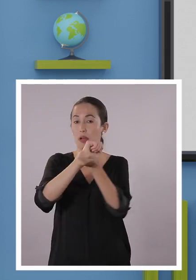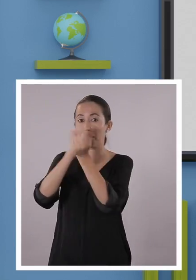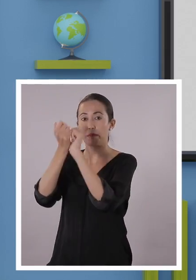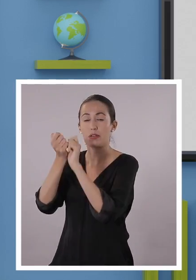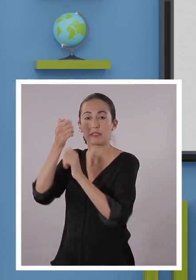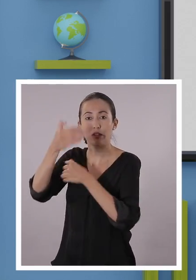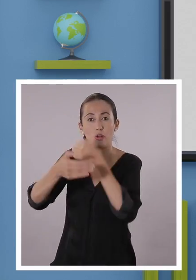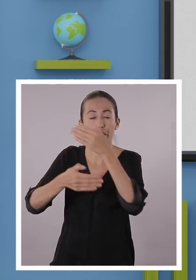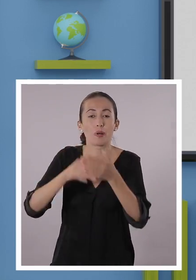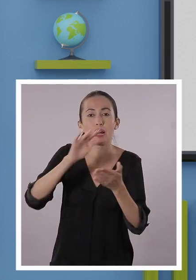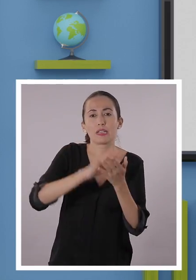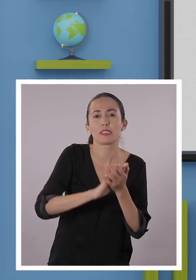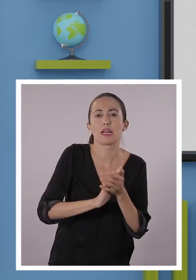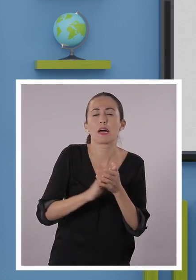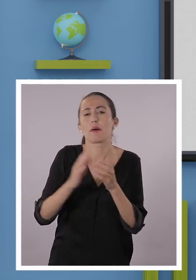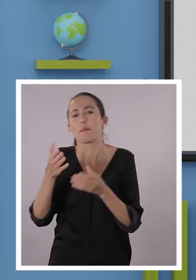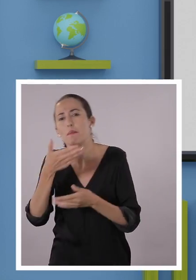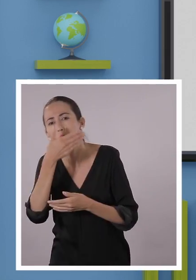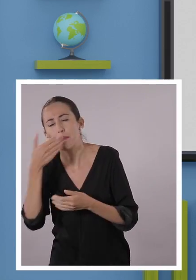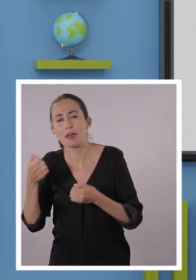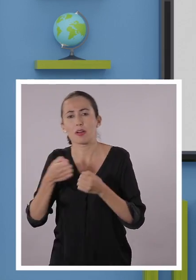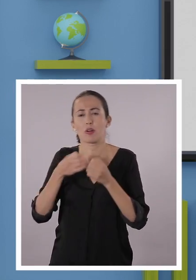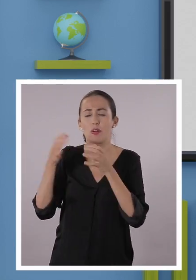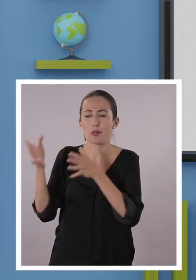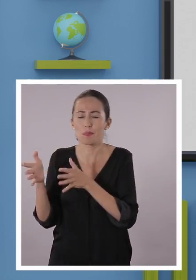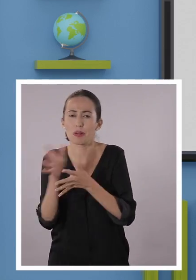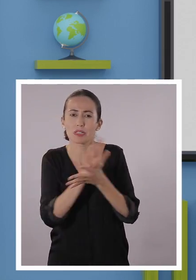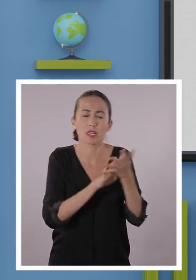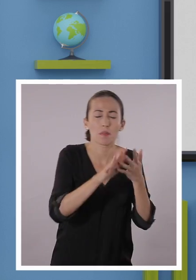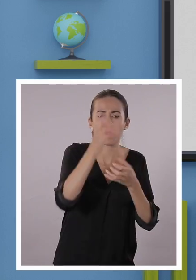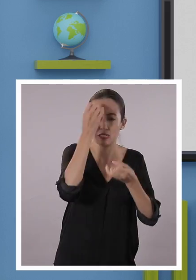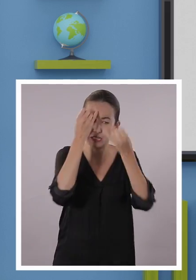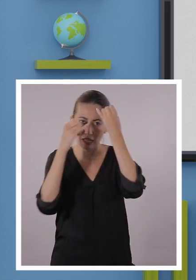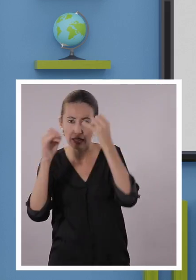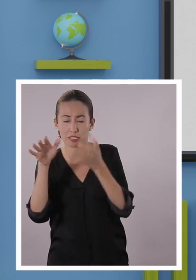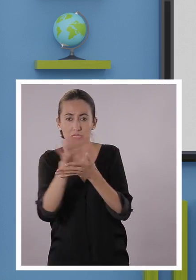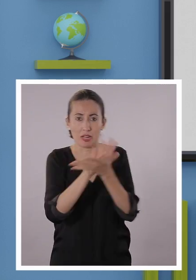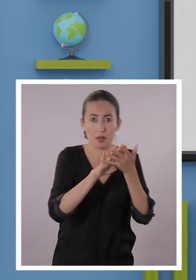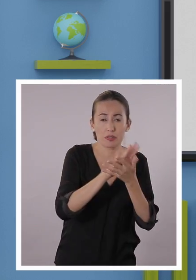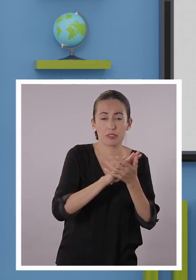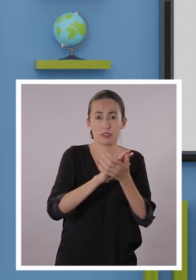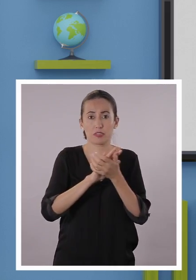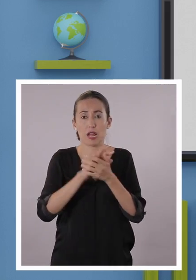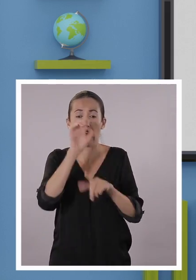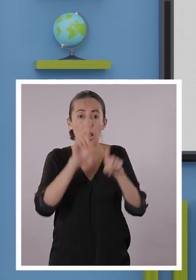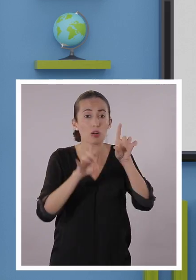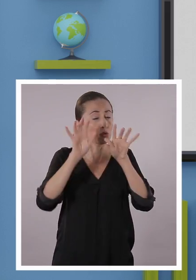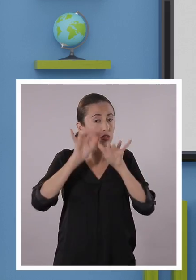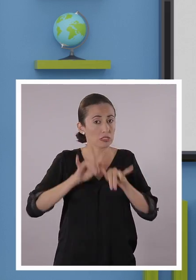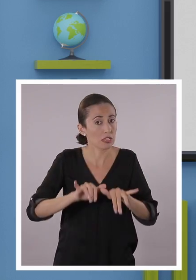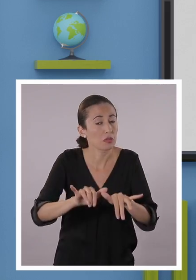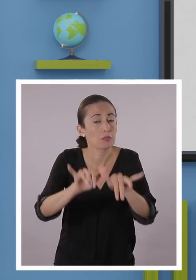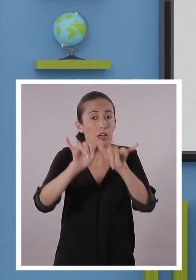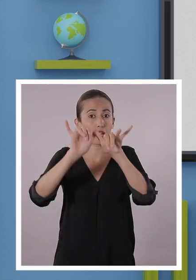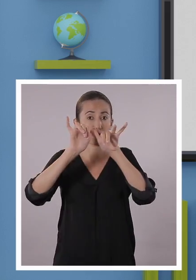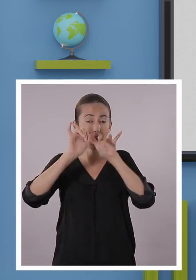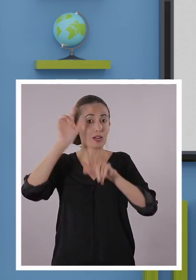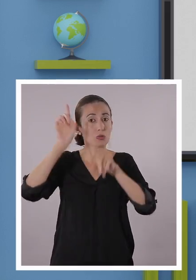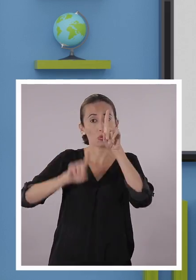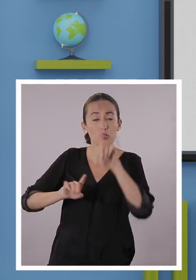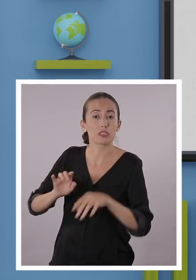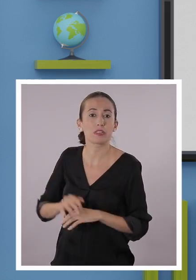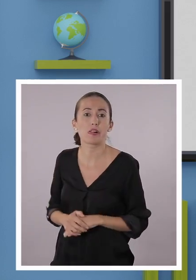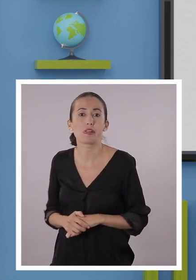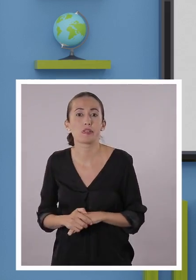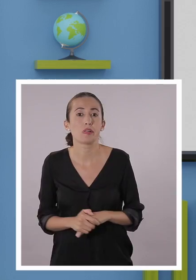vinieron las demás corrientes y demás fueron transformándose. Hay algunas que se han mantenido hasta el día de hoy,